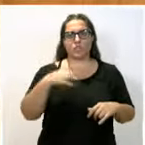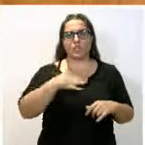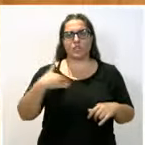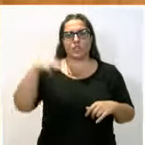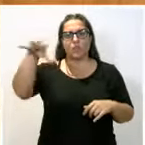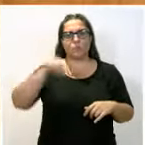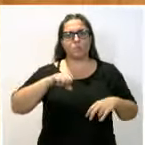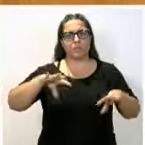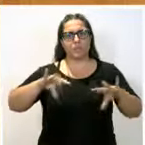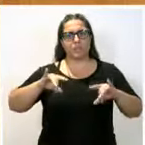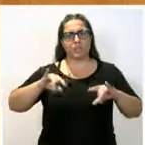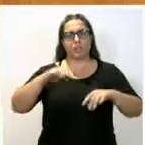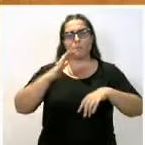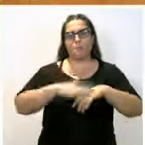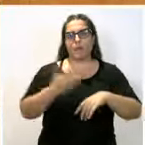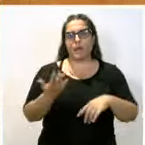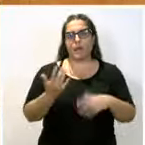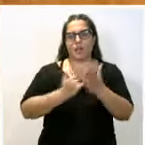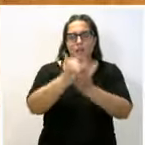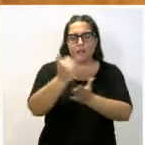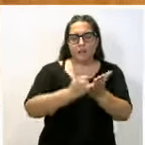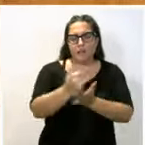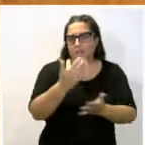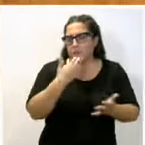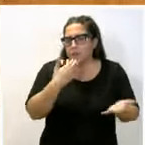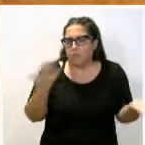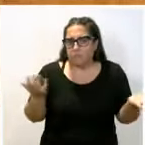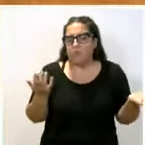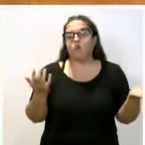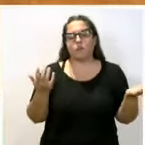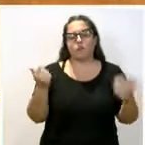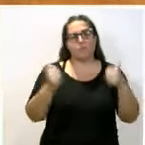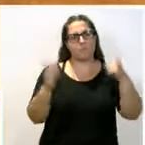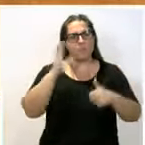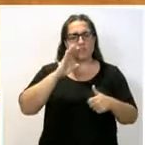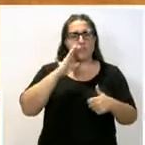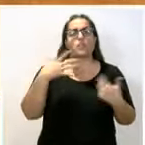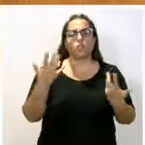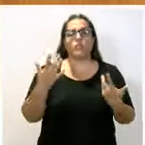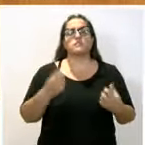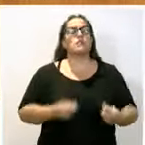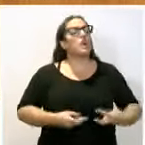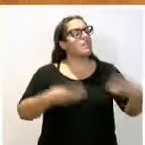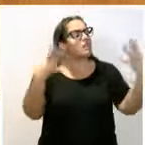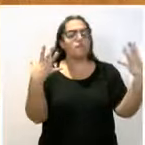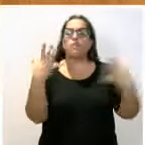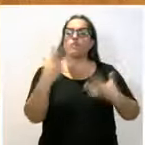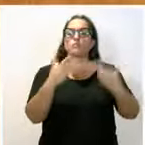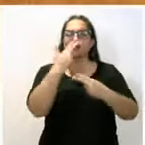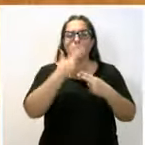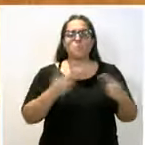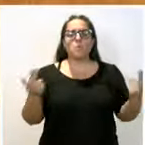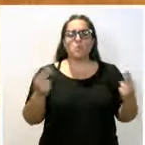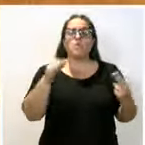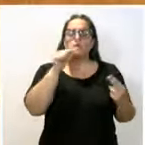por ejemplo, el cultivo agrario o agrícola, es necesario, por tanto, utilizar los edificios dentro de las administraciones que nos